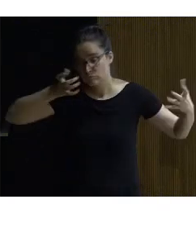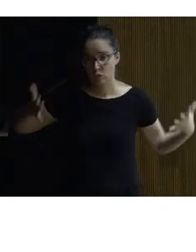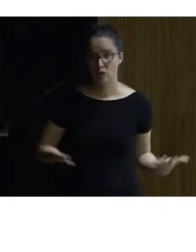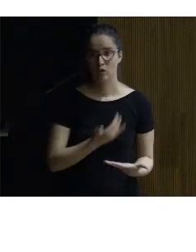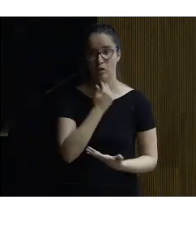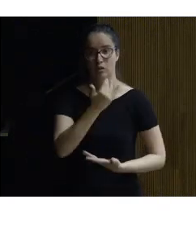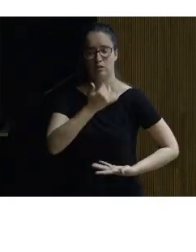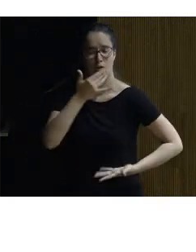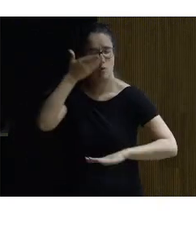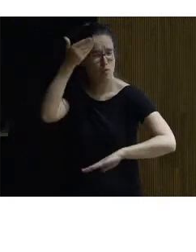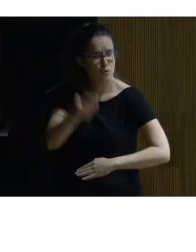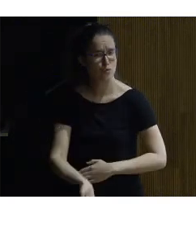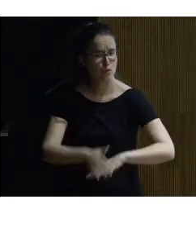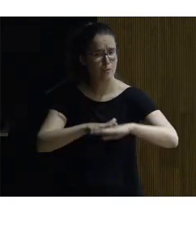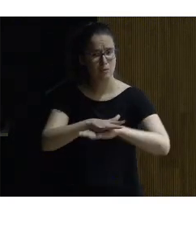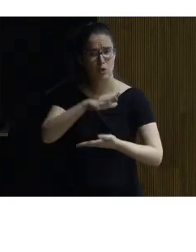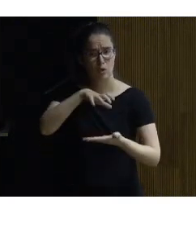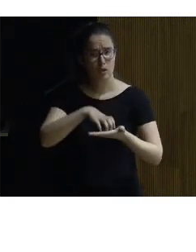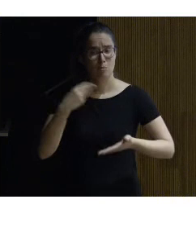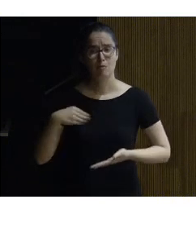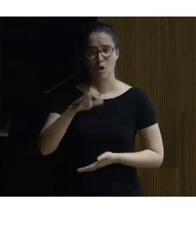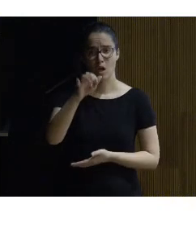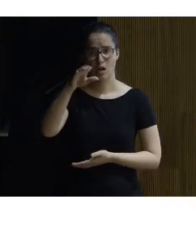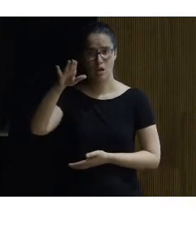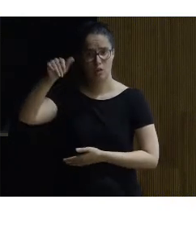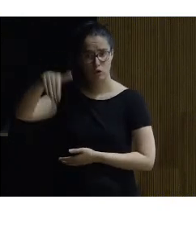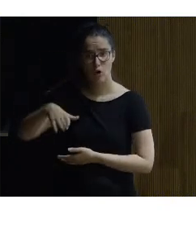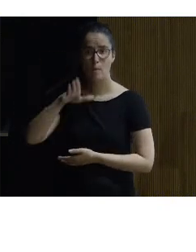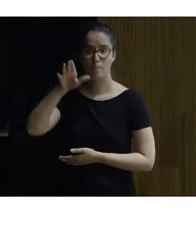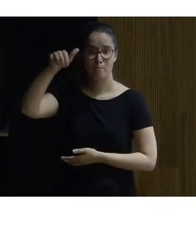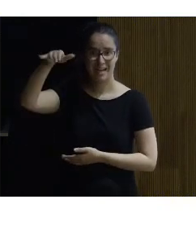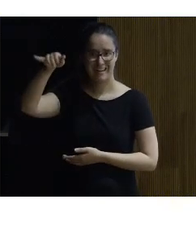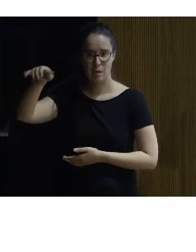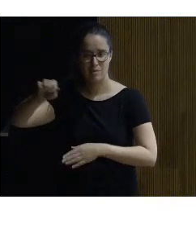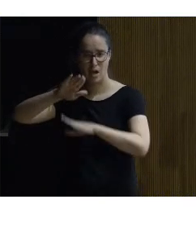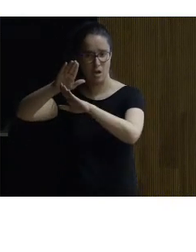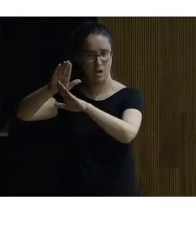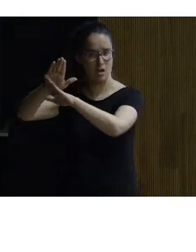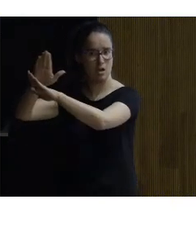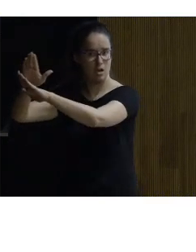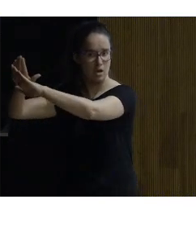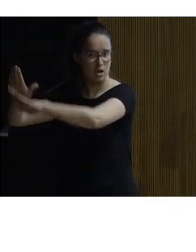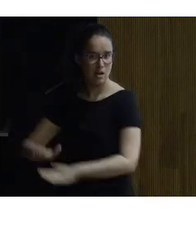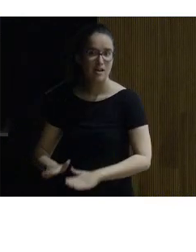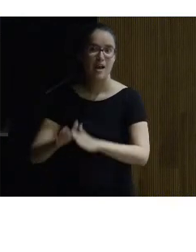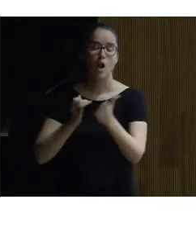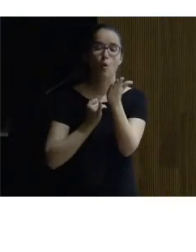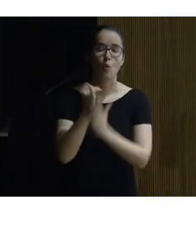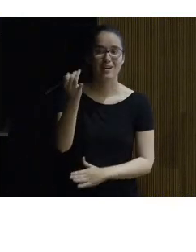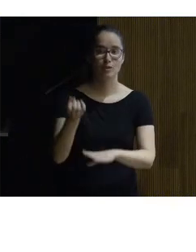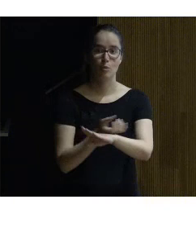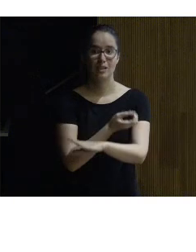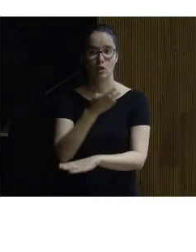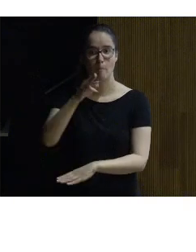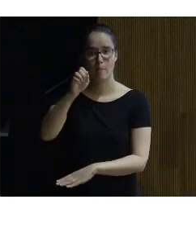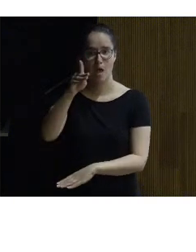algo absolutamente fundamental les he traído el caso de Carcassón de Mangen y ya nos vamos para ir terminando al huerto botánico de